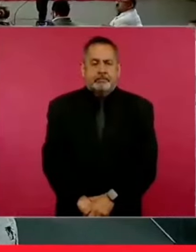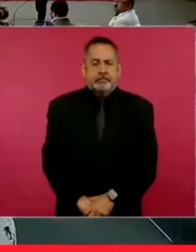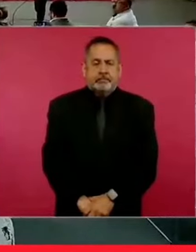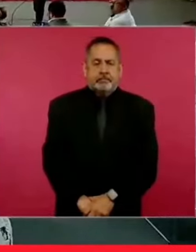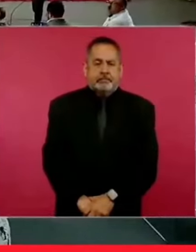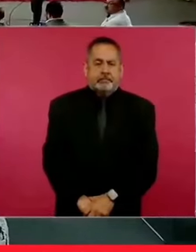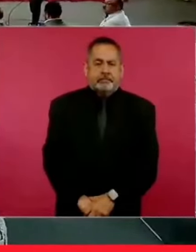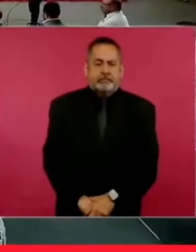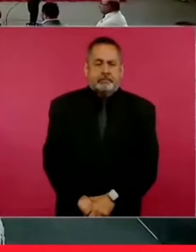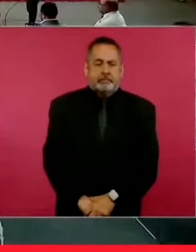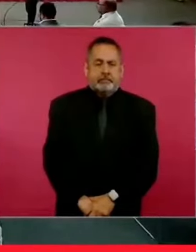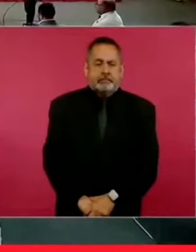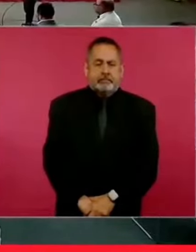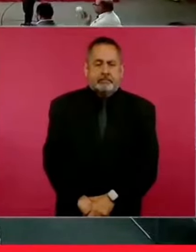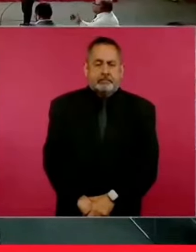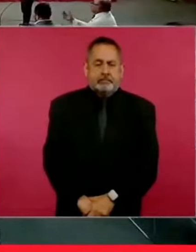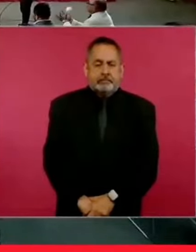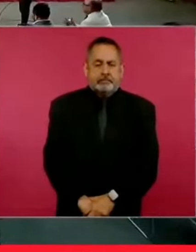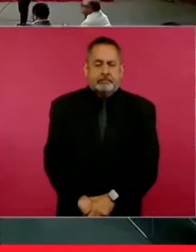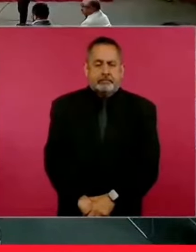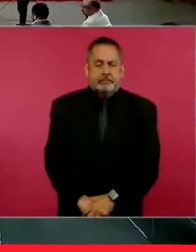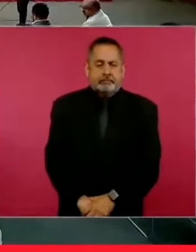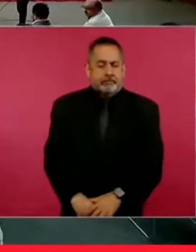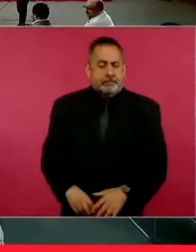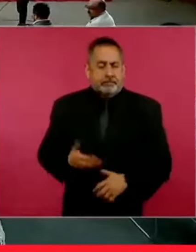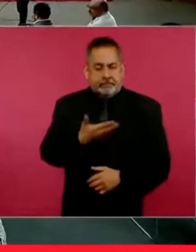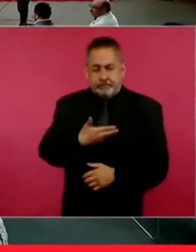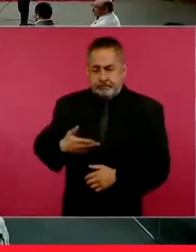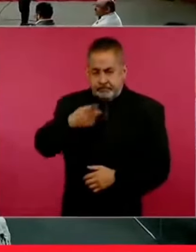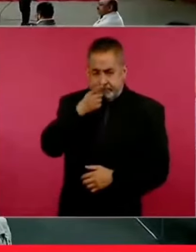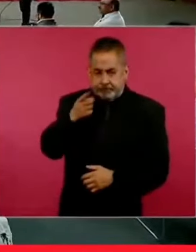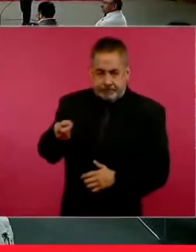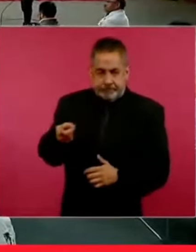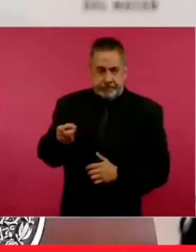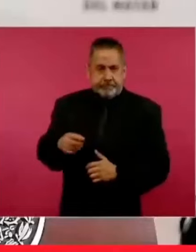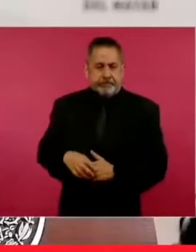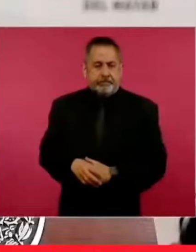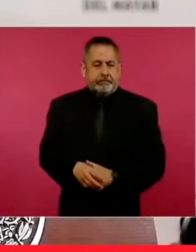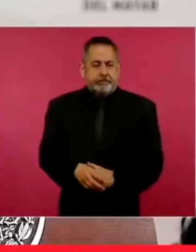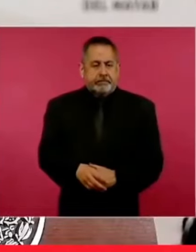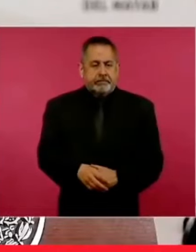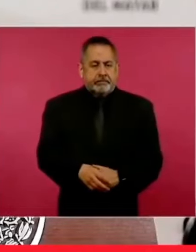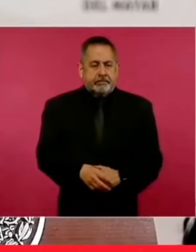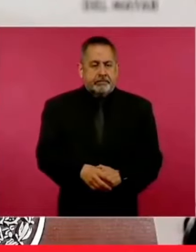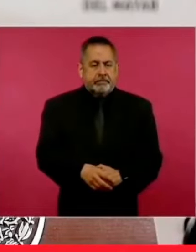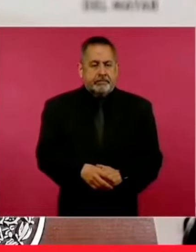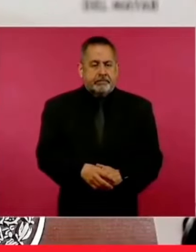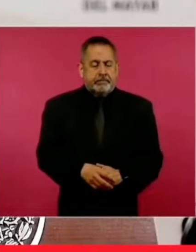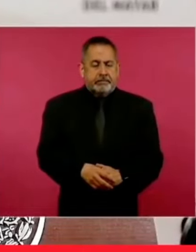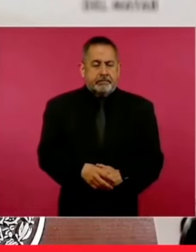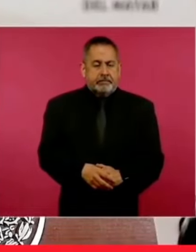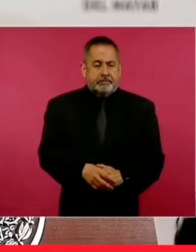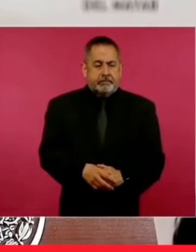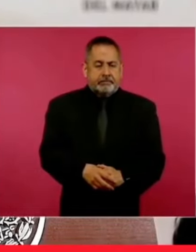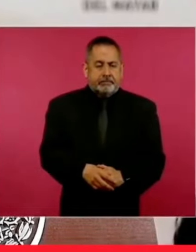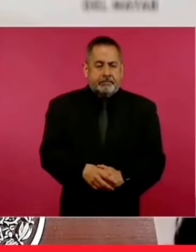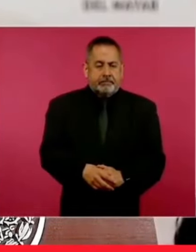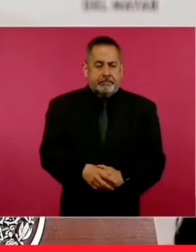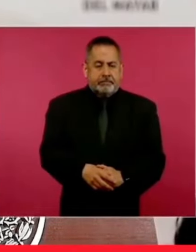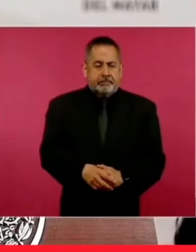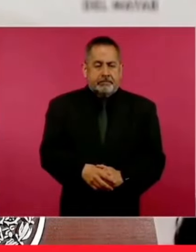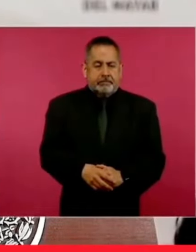Ya cuando se vaya